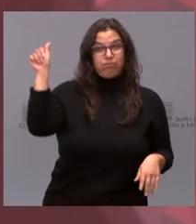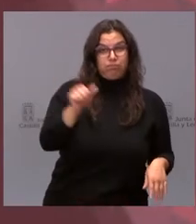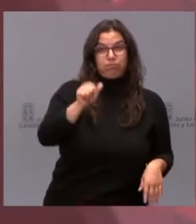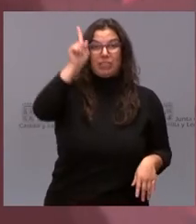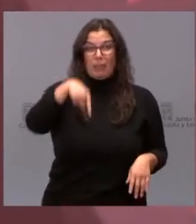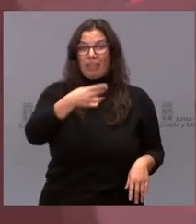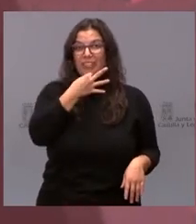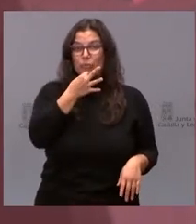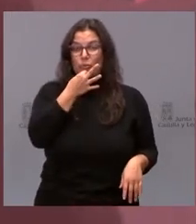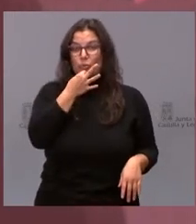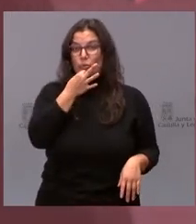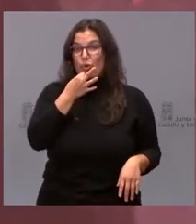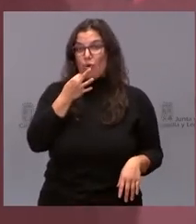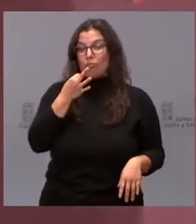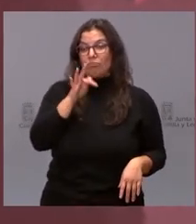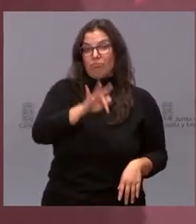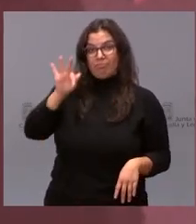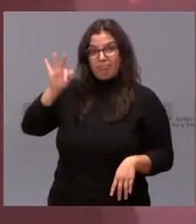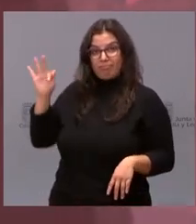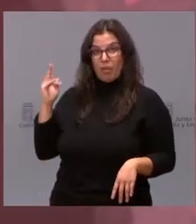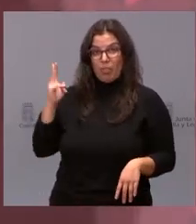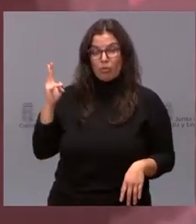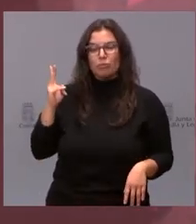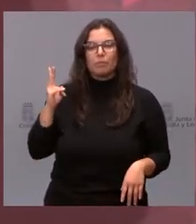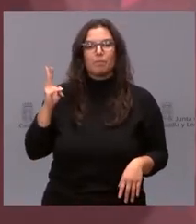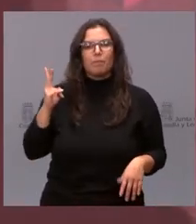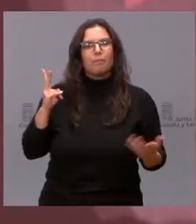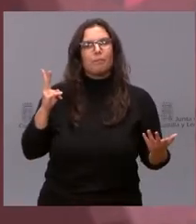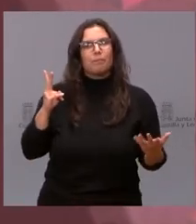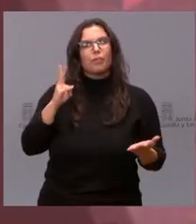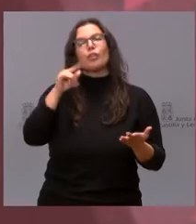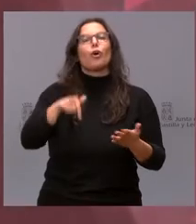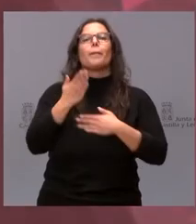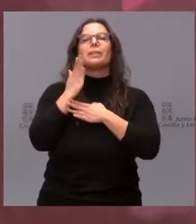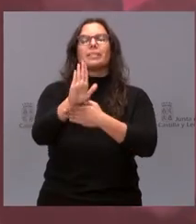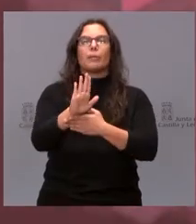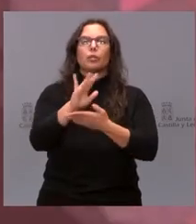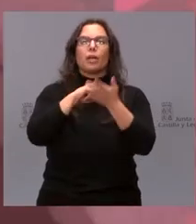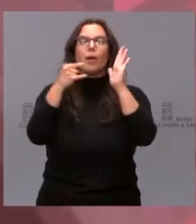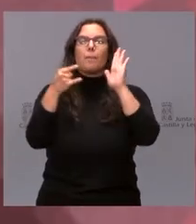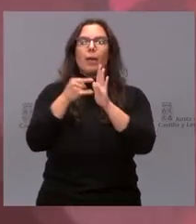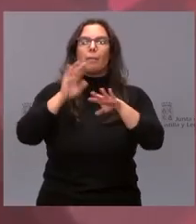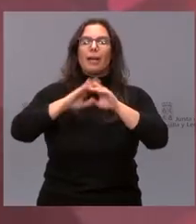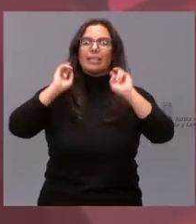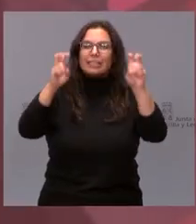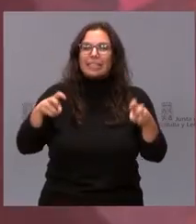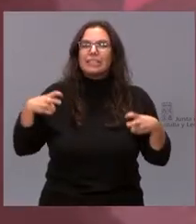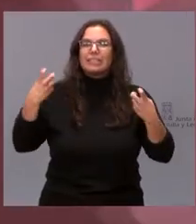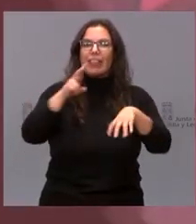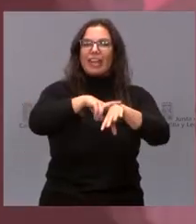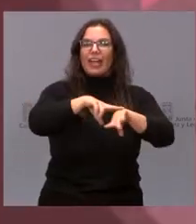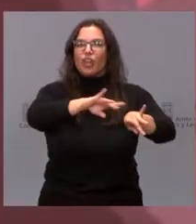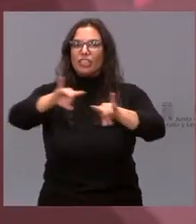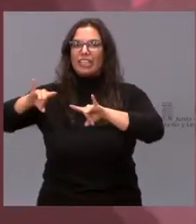intervenciones de quienes me han precedido en el uso de la palabra, estamos presentando el plan de la transformación de las